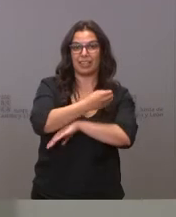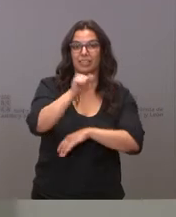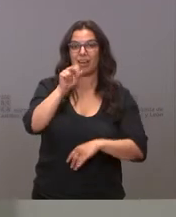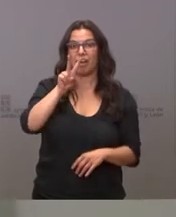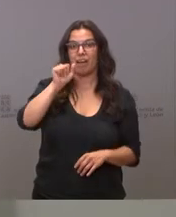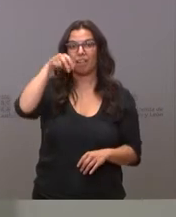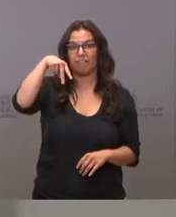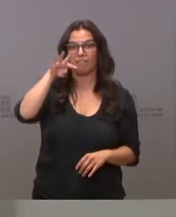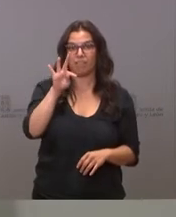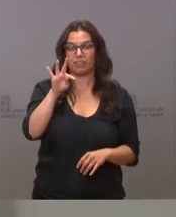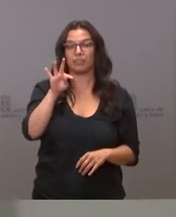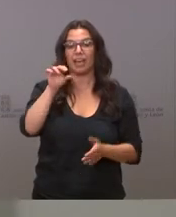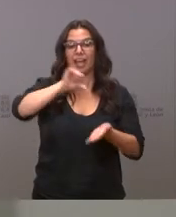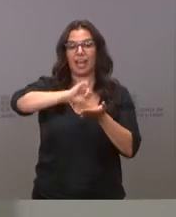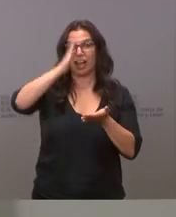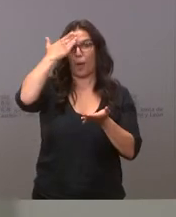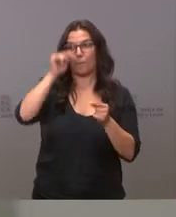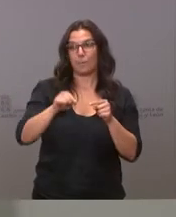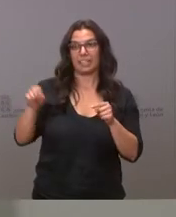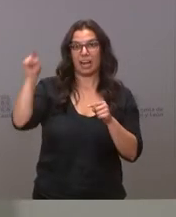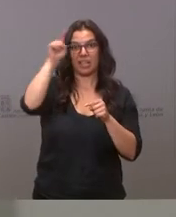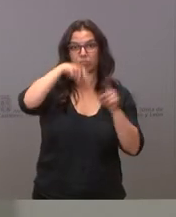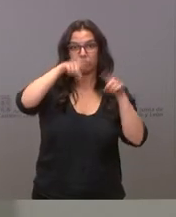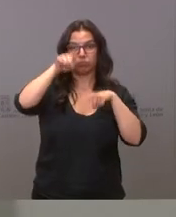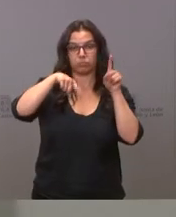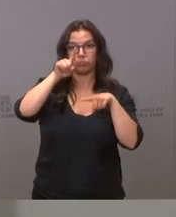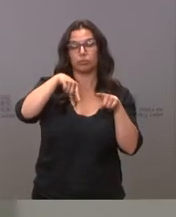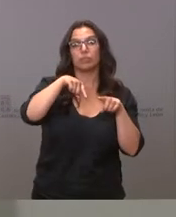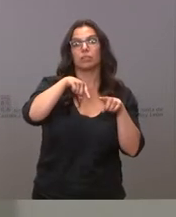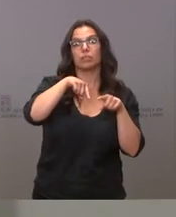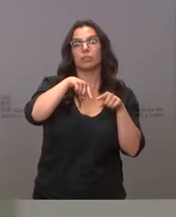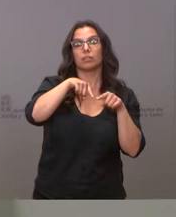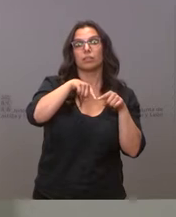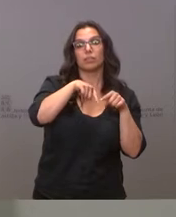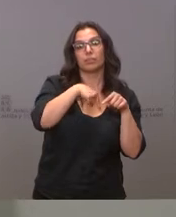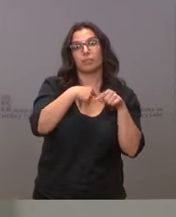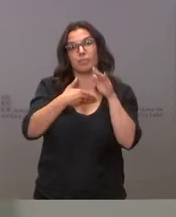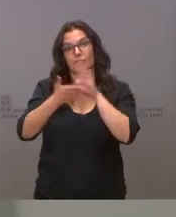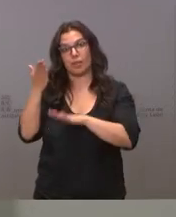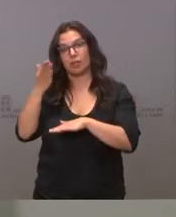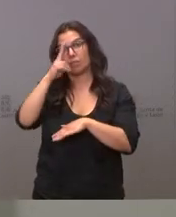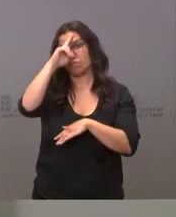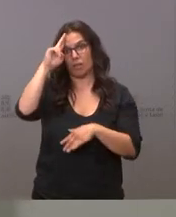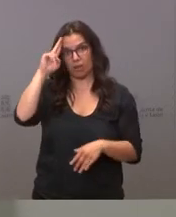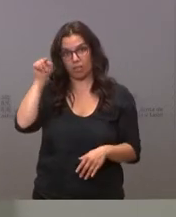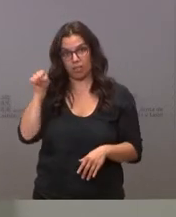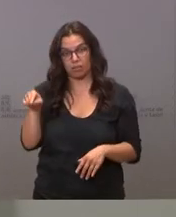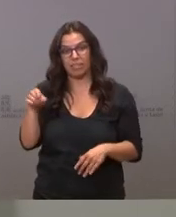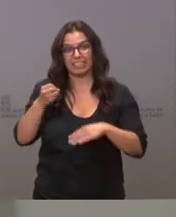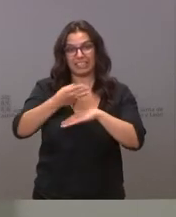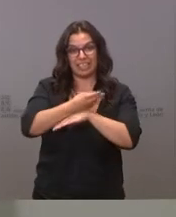las capitales de nuestra comunidad con la capital nacional, con Madrid,